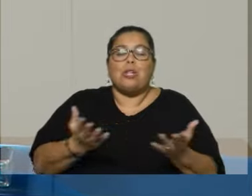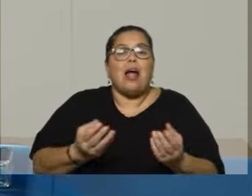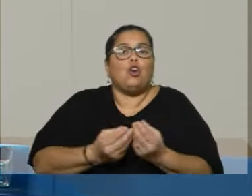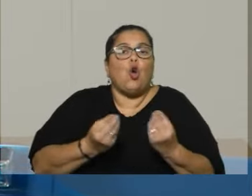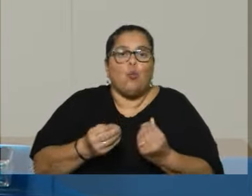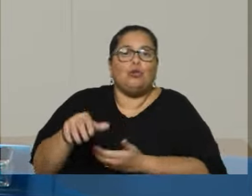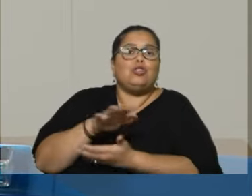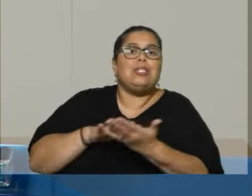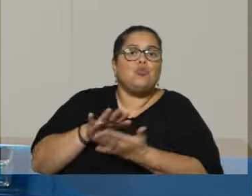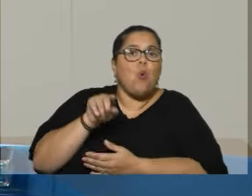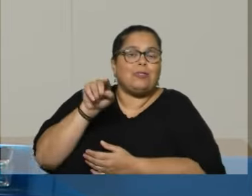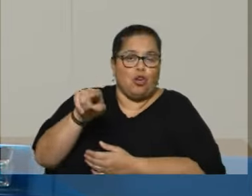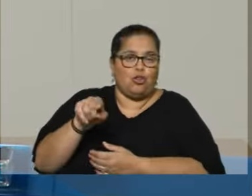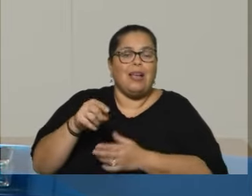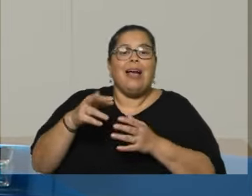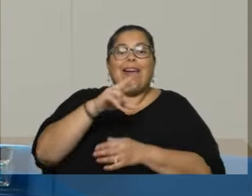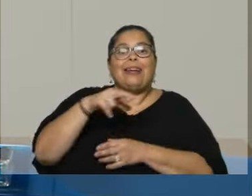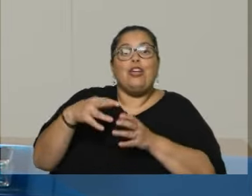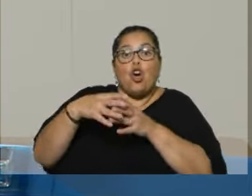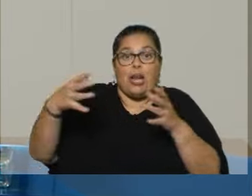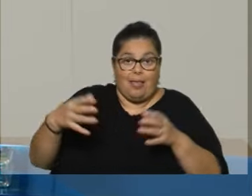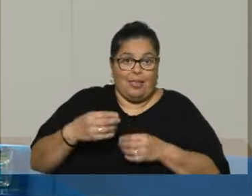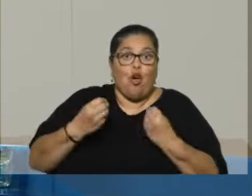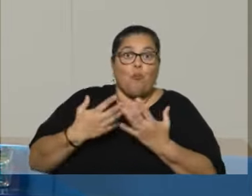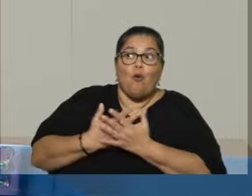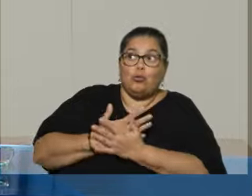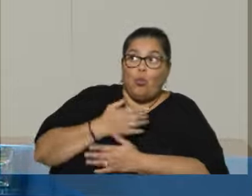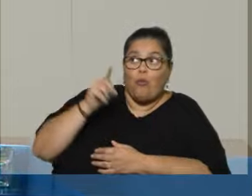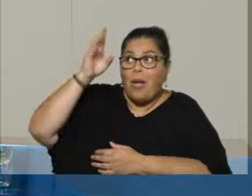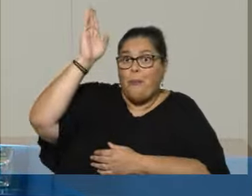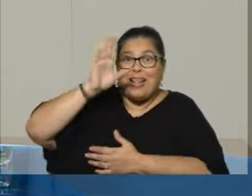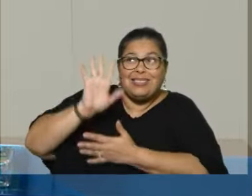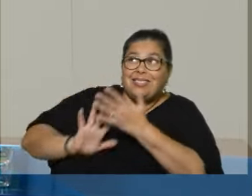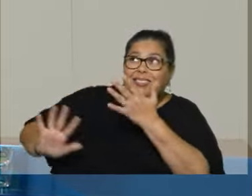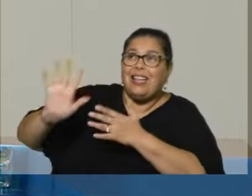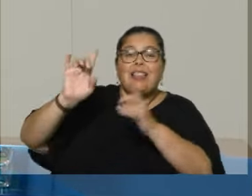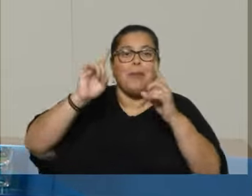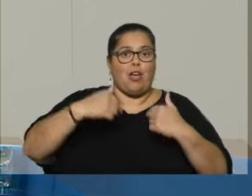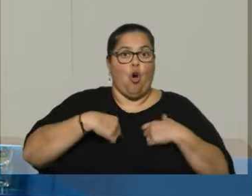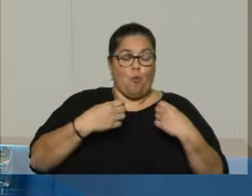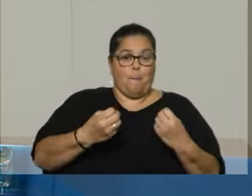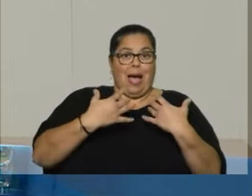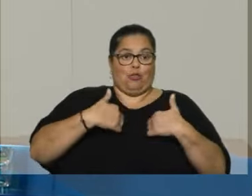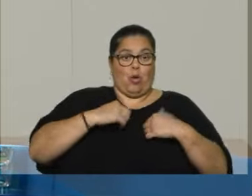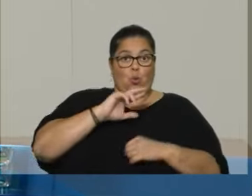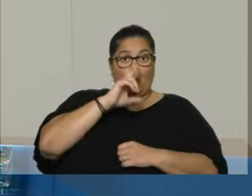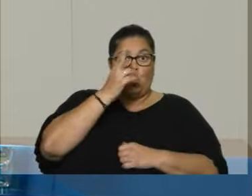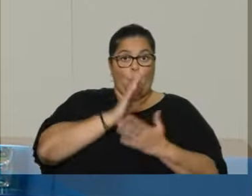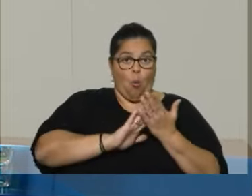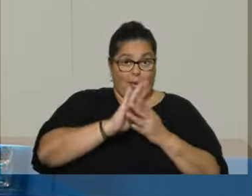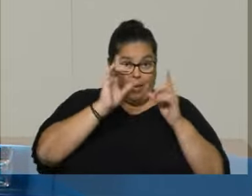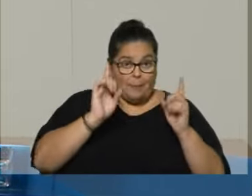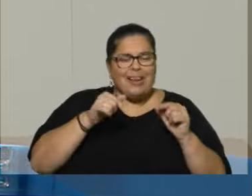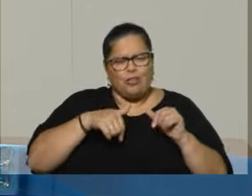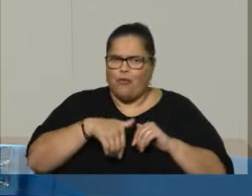pegar al vecino grande que tenemos a Brasil. Y cómo puede repercutir en nosotros. Algo que nos va a acompañar por meses,